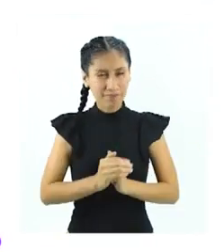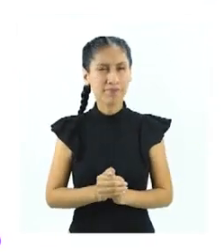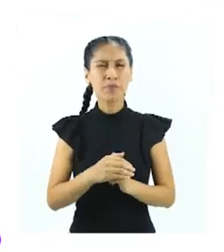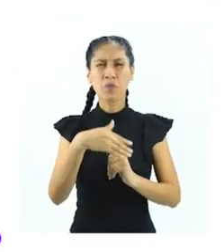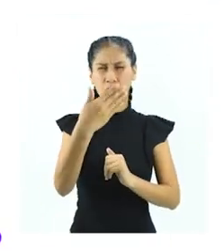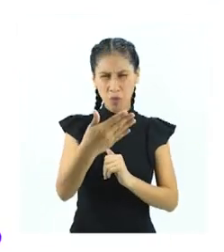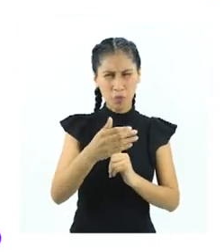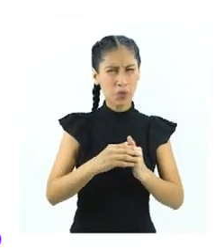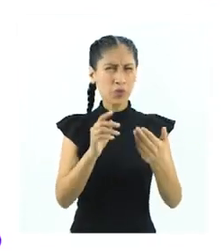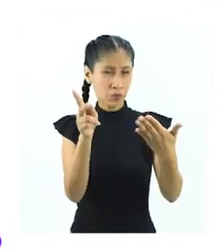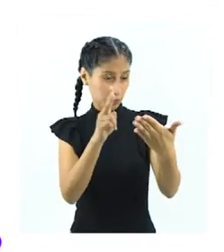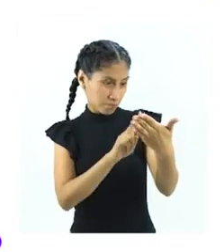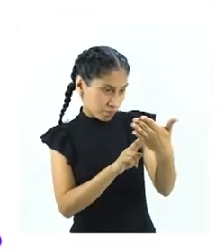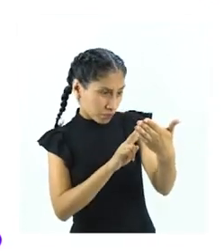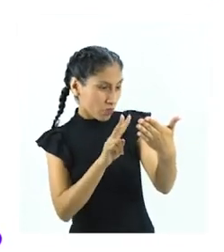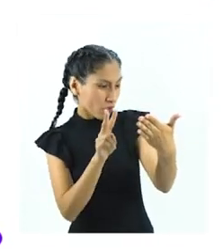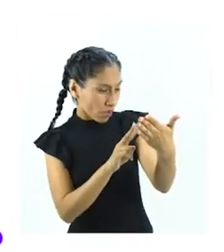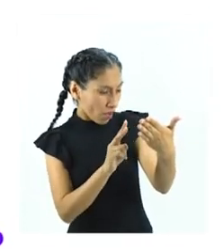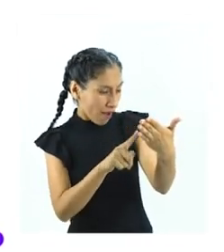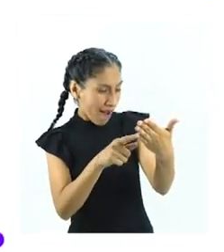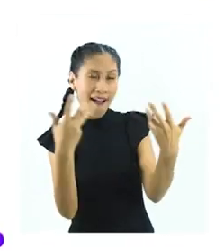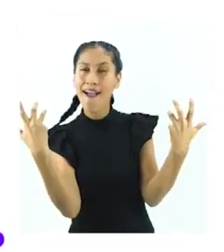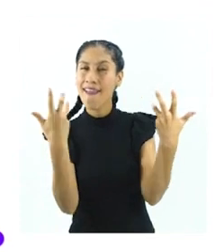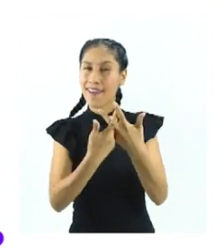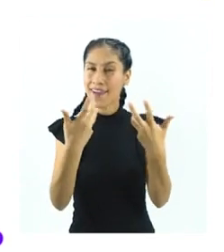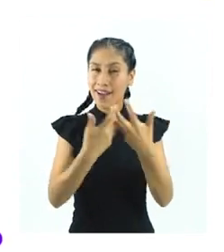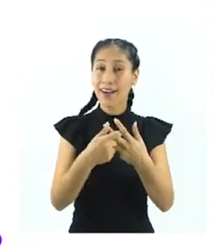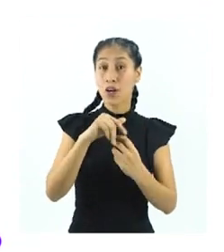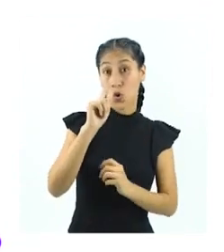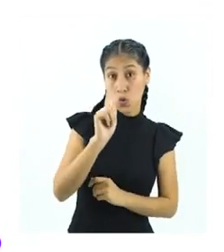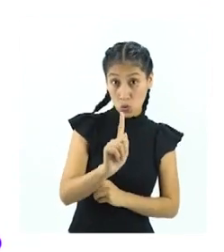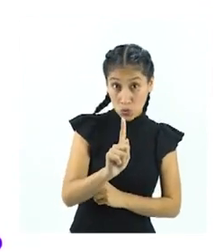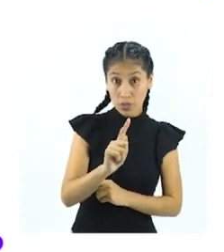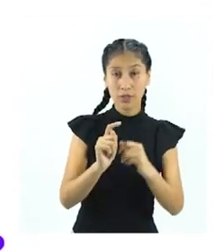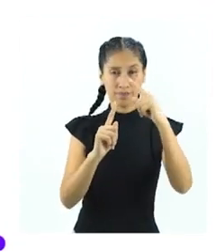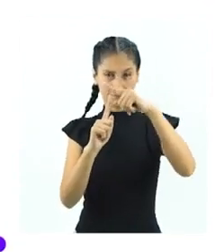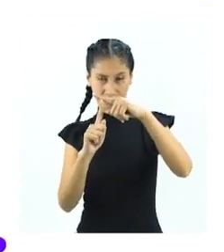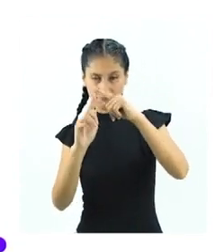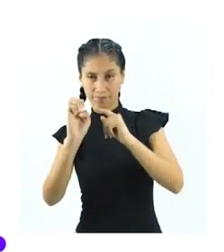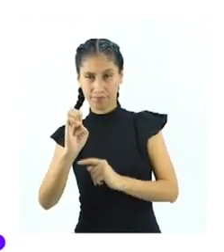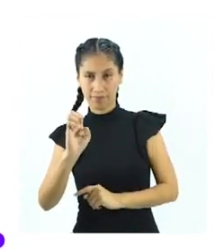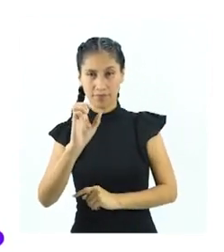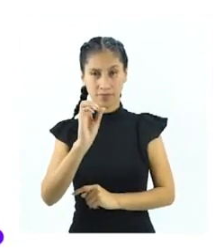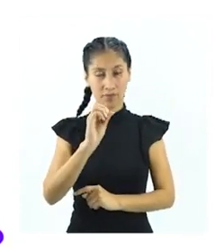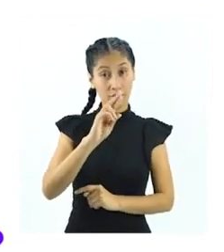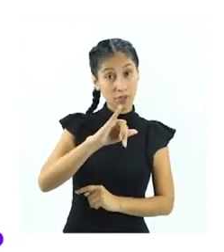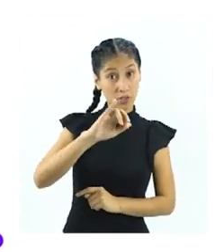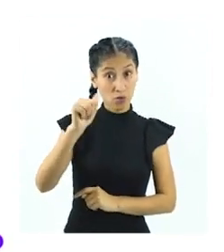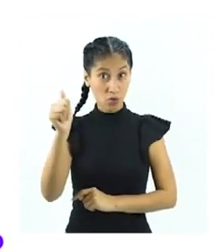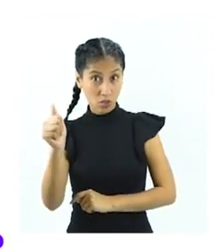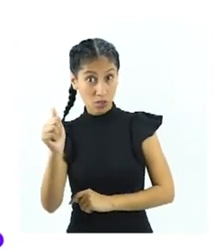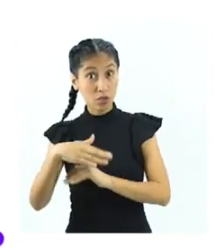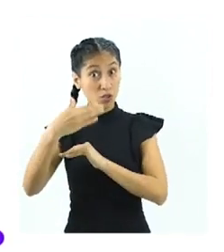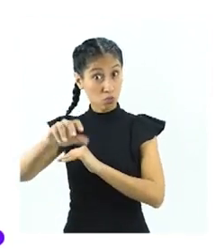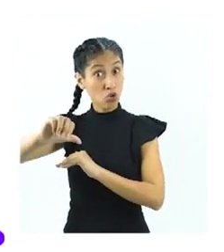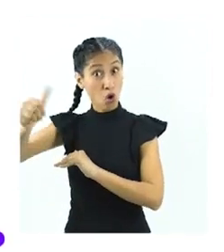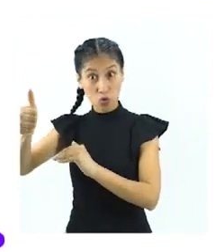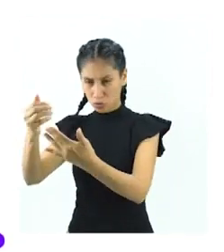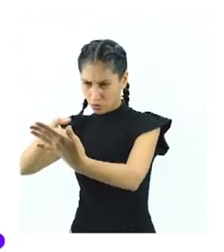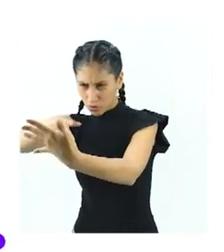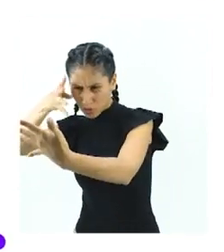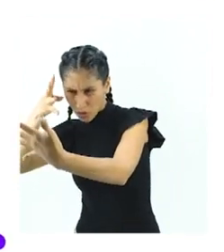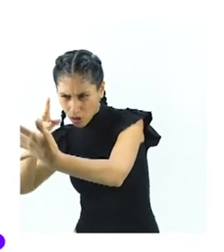de esa hipótesis se genera una teoría y si dicha teoría llega a ser demostrada en otras experimentaciones,